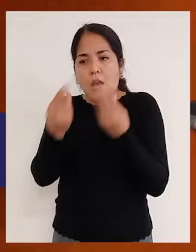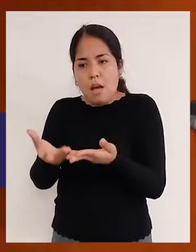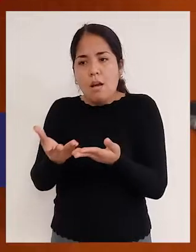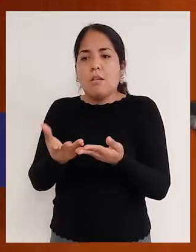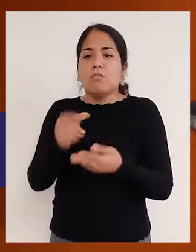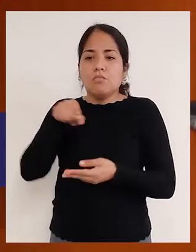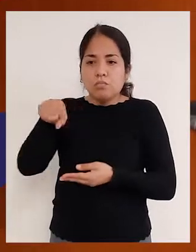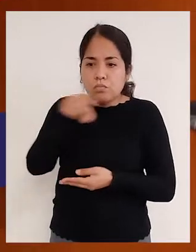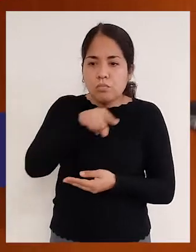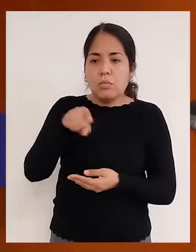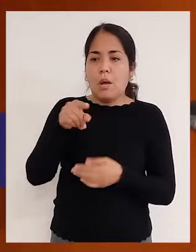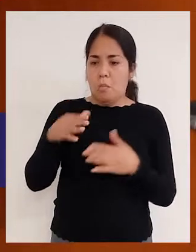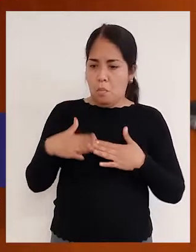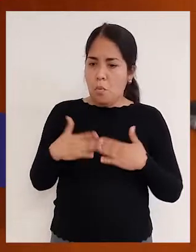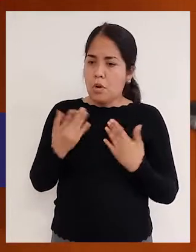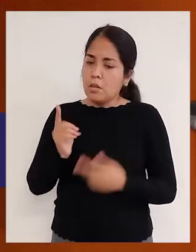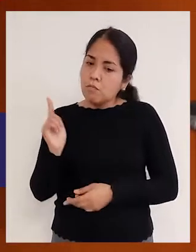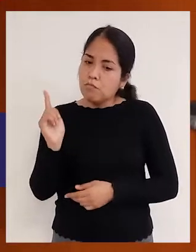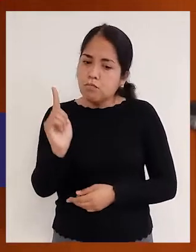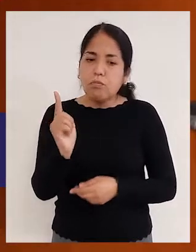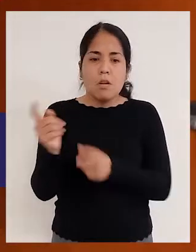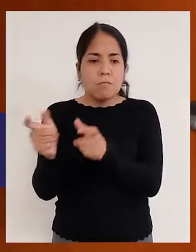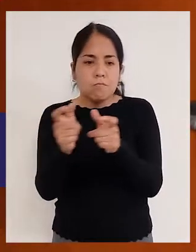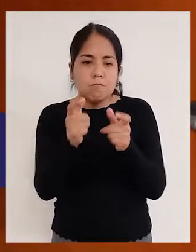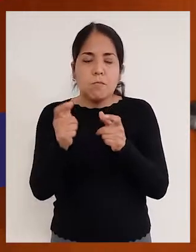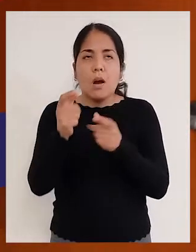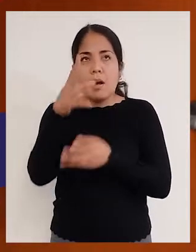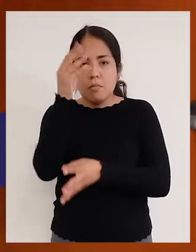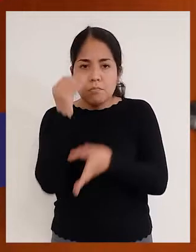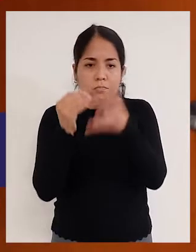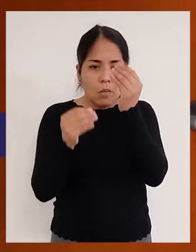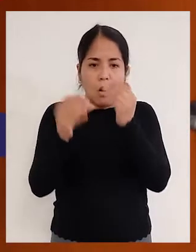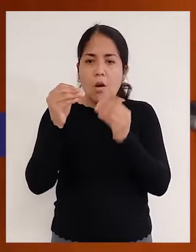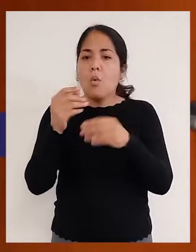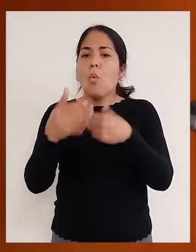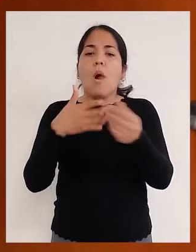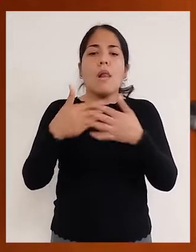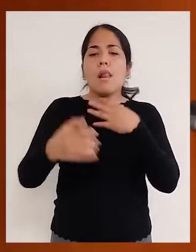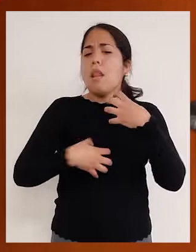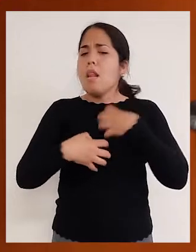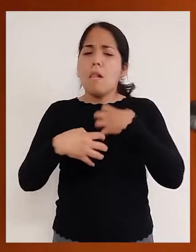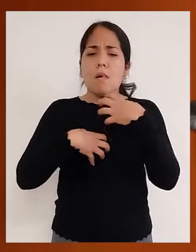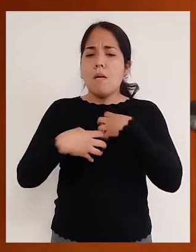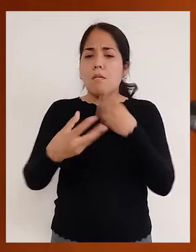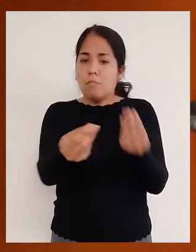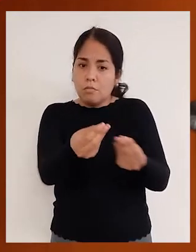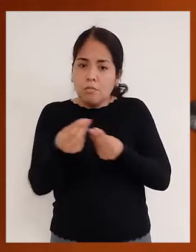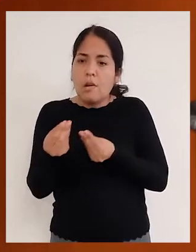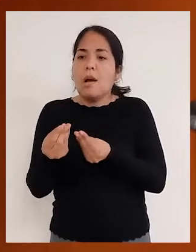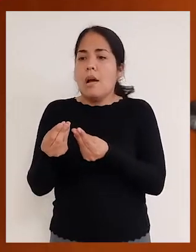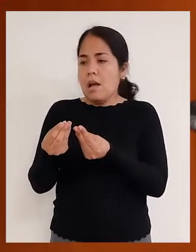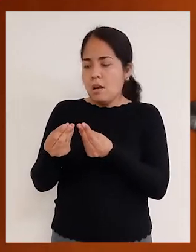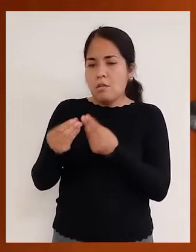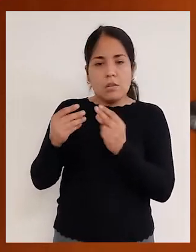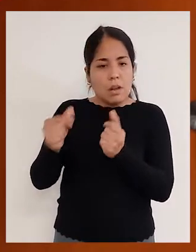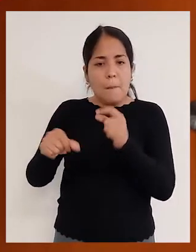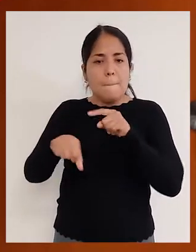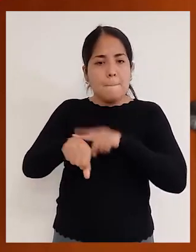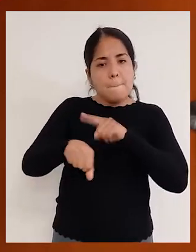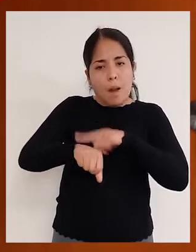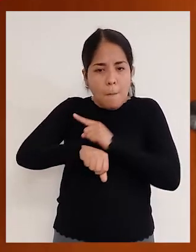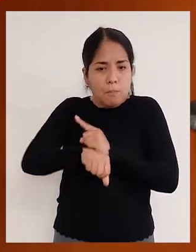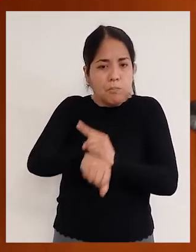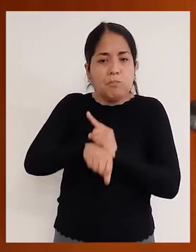específicas para que ellos puedan, de oficio o de parte, también recibir quejas, reclamos, y que nosotros podamos